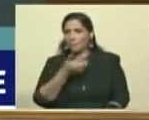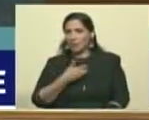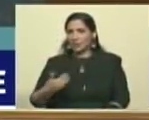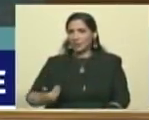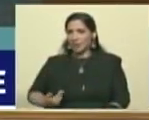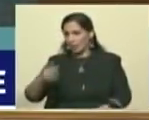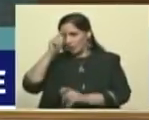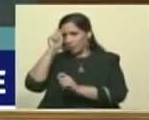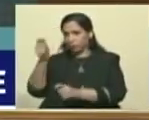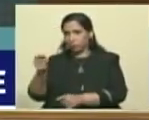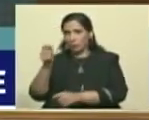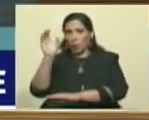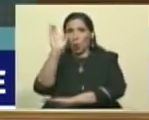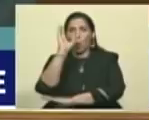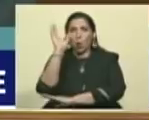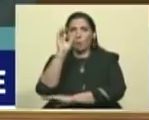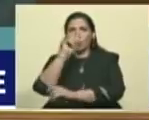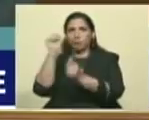Subpresidente.